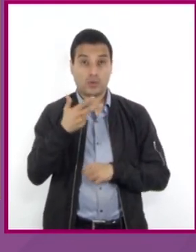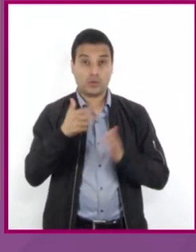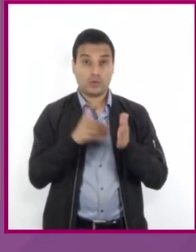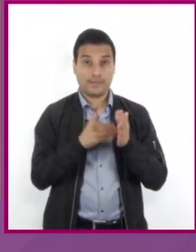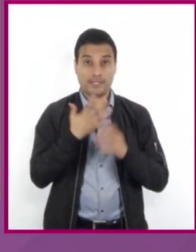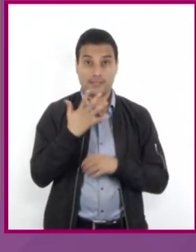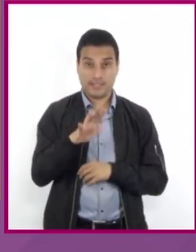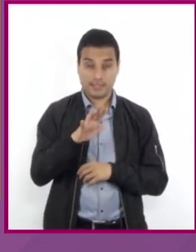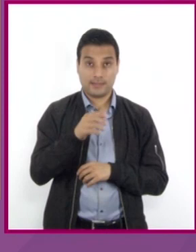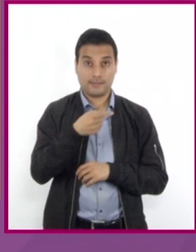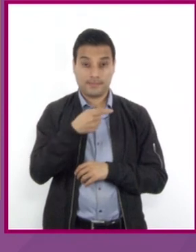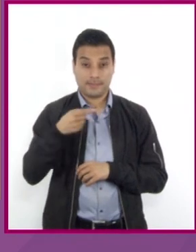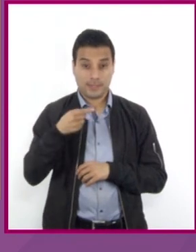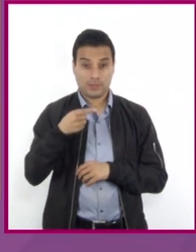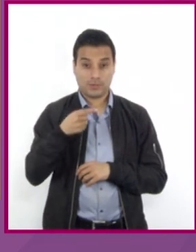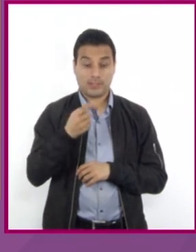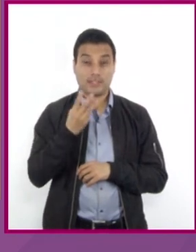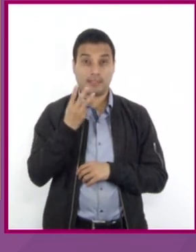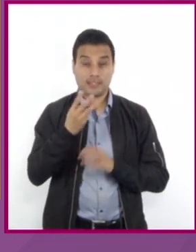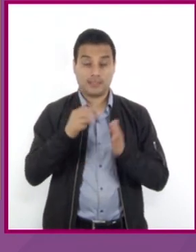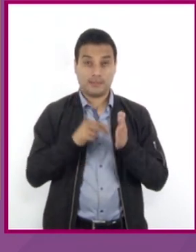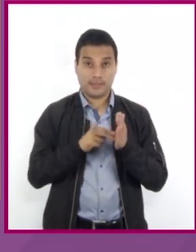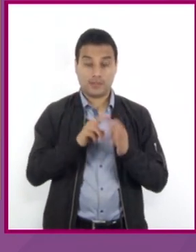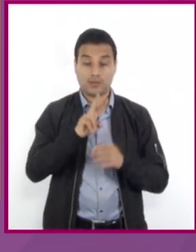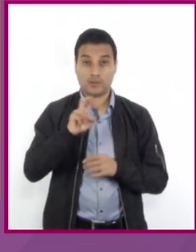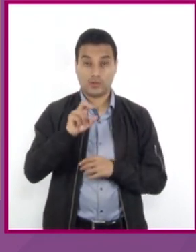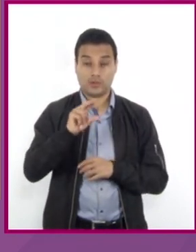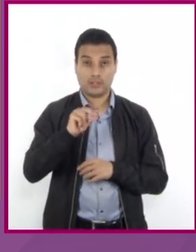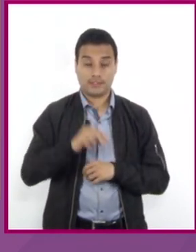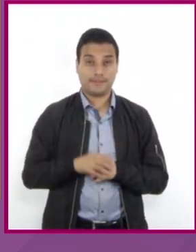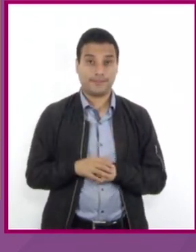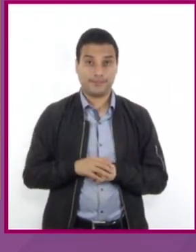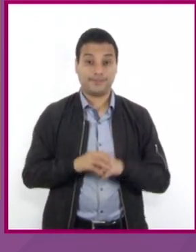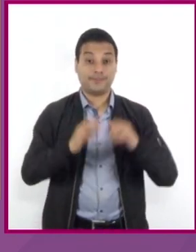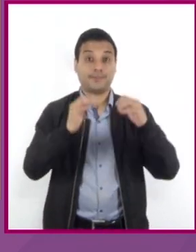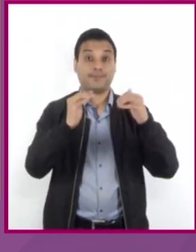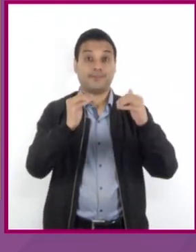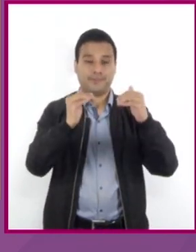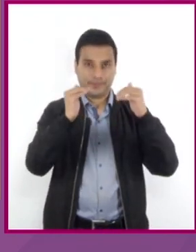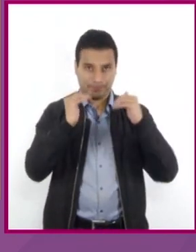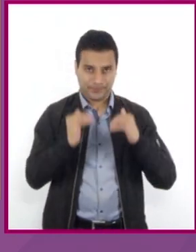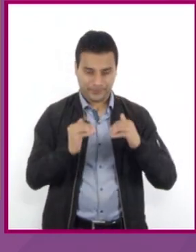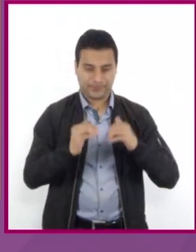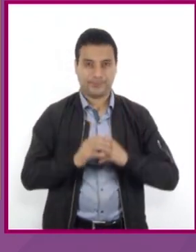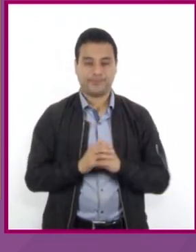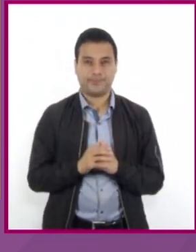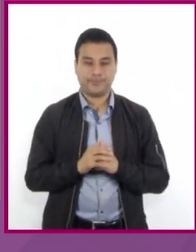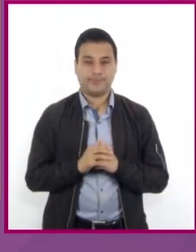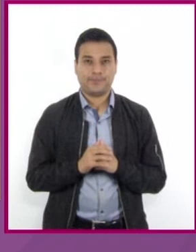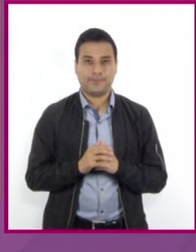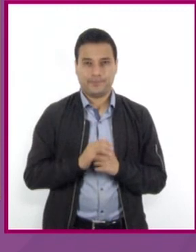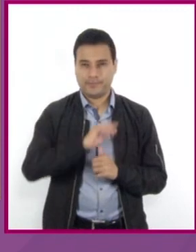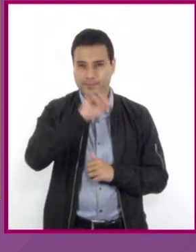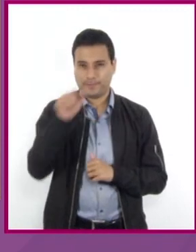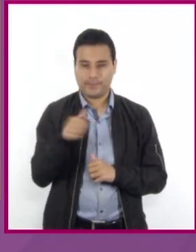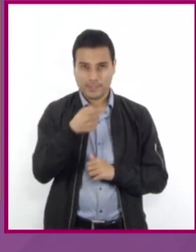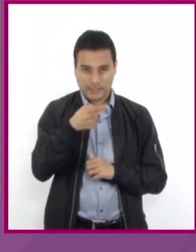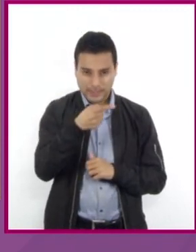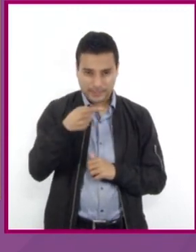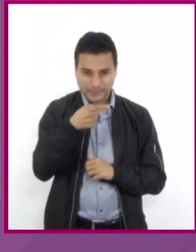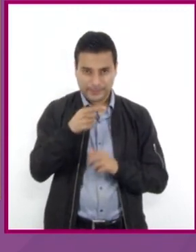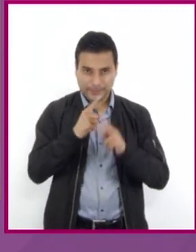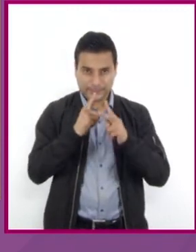menos 3280 restando los términos semejantes del miembro izquierdo y resolviendo la